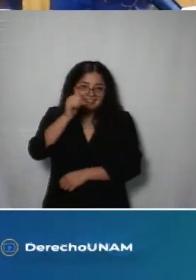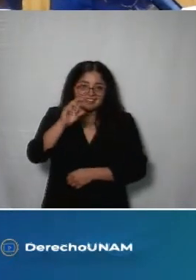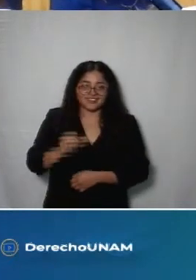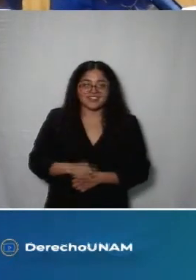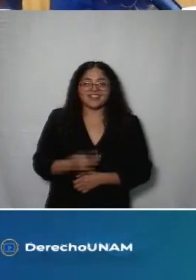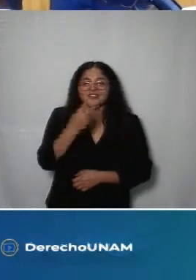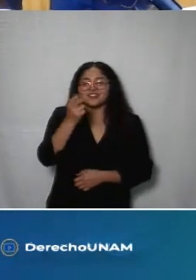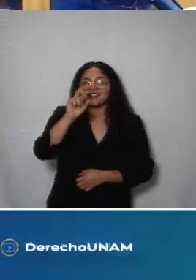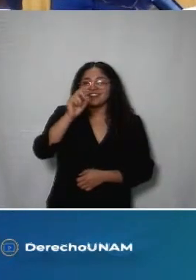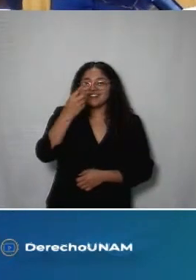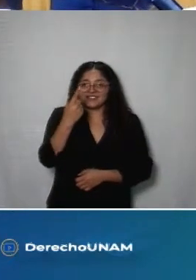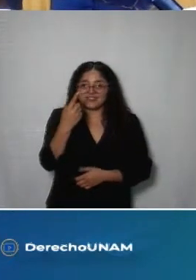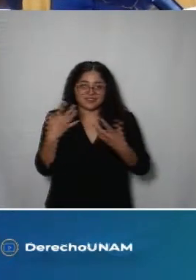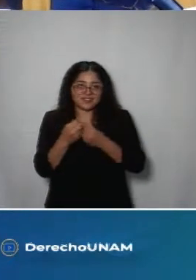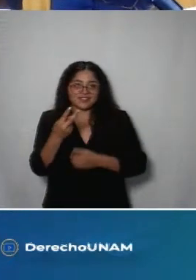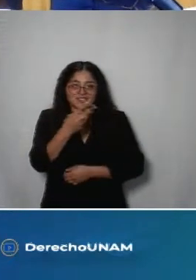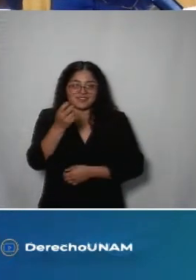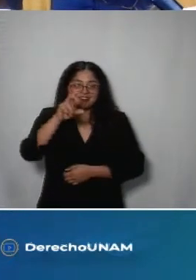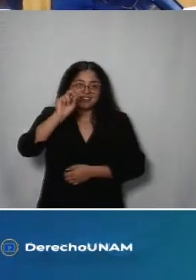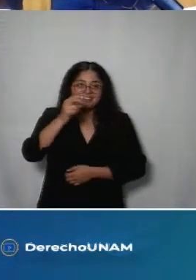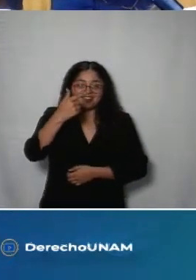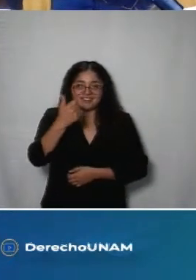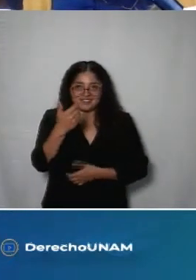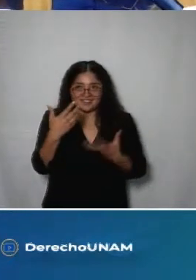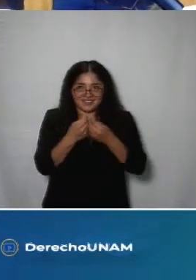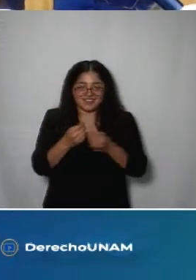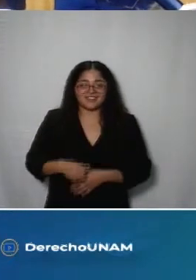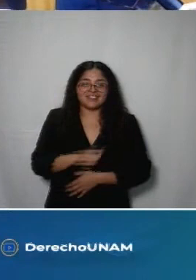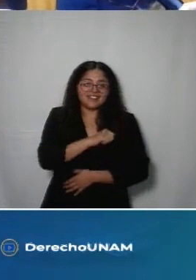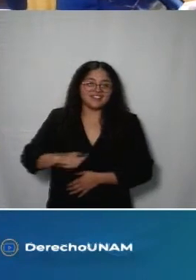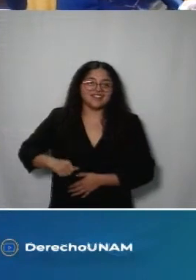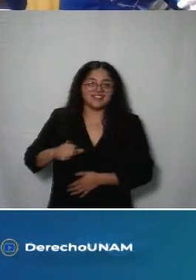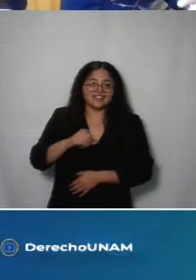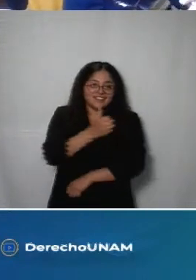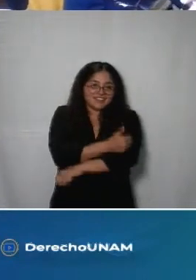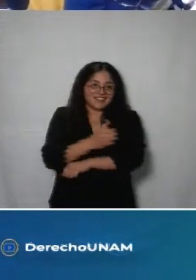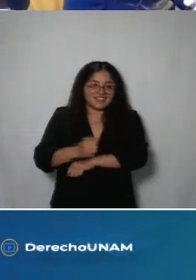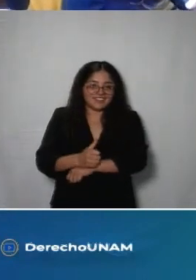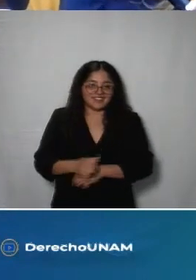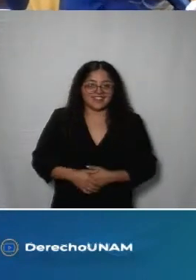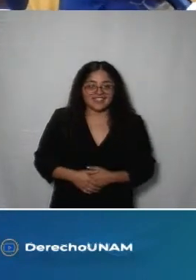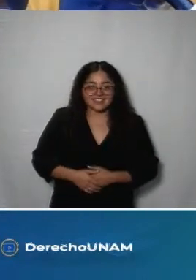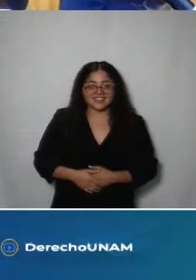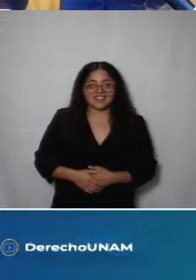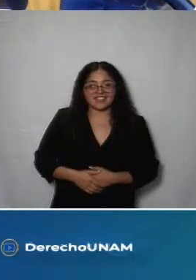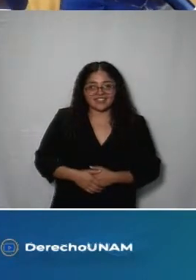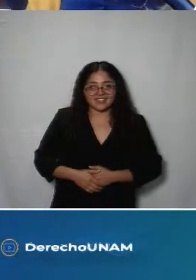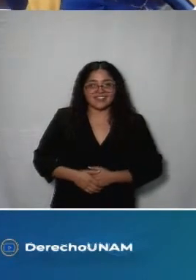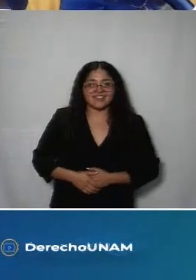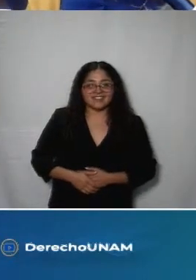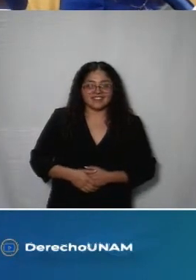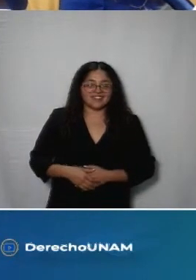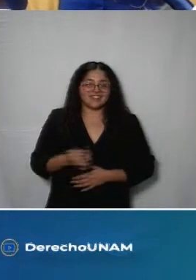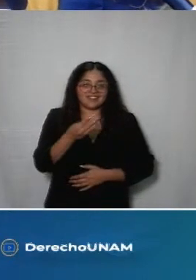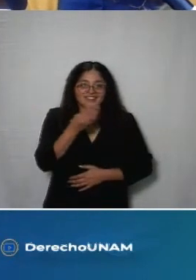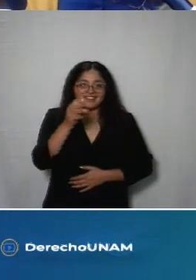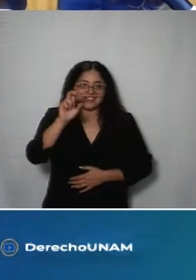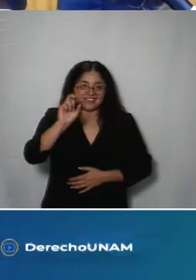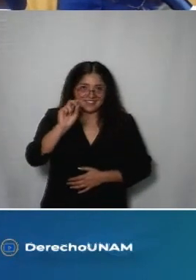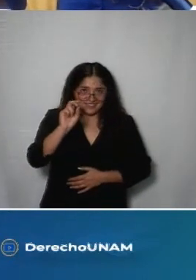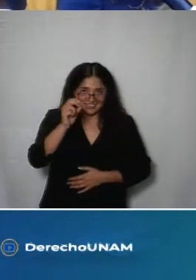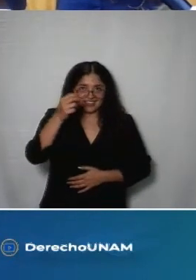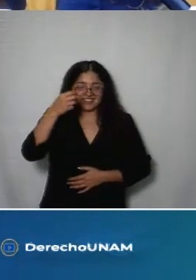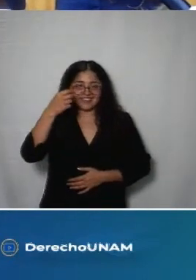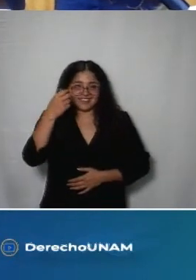231 y acumulados y 236 y acumulados de la Alcaldía Álvaro Obregón 325 y acumulados